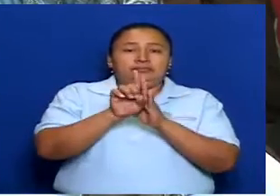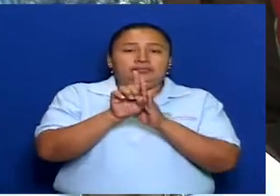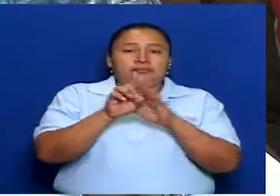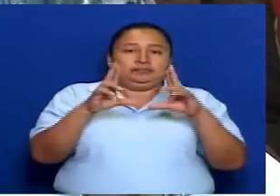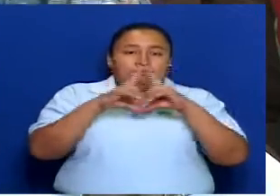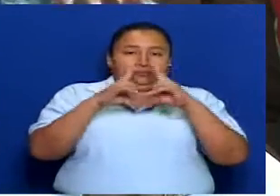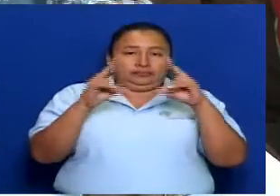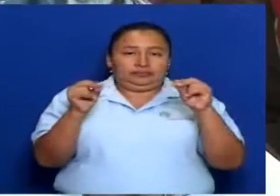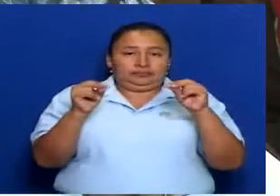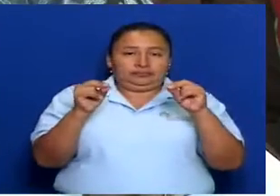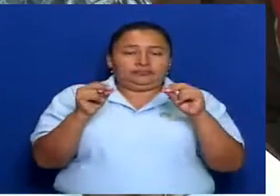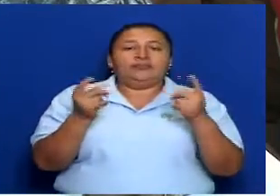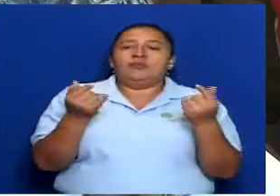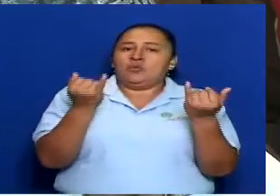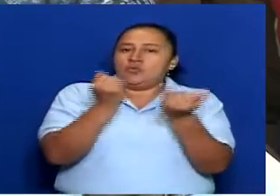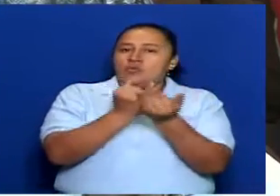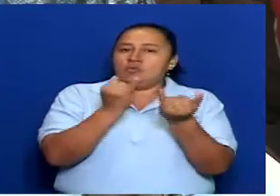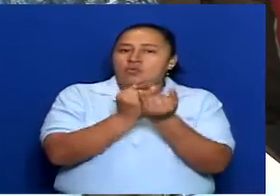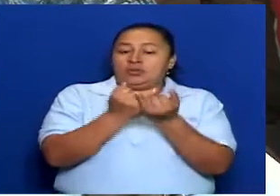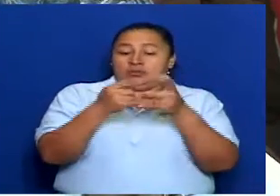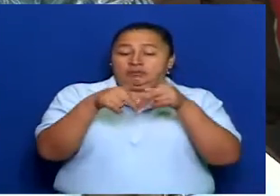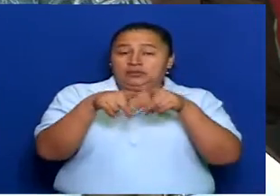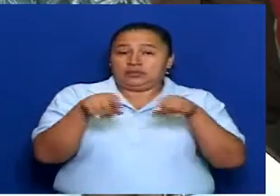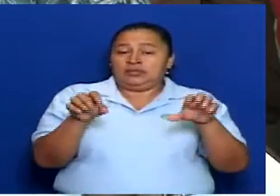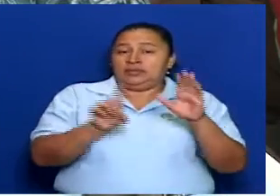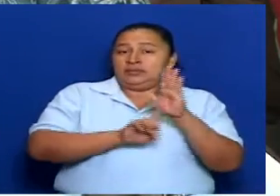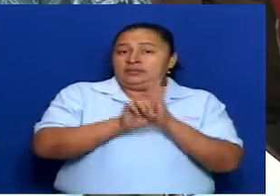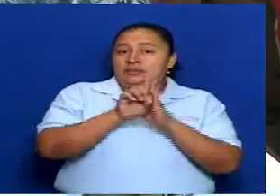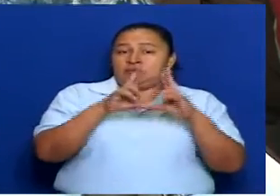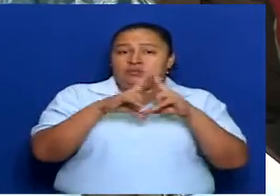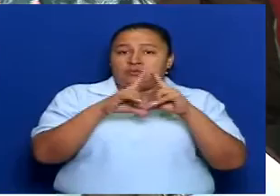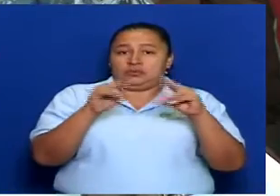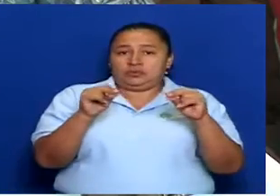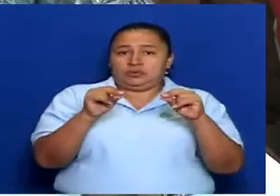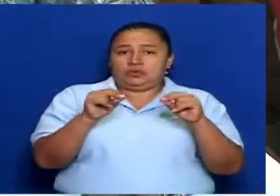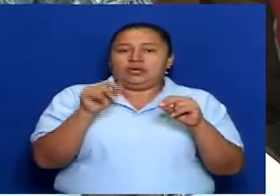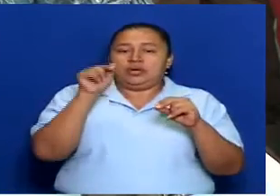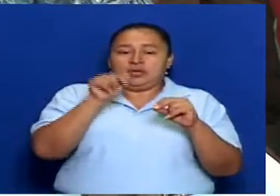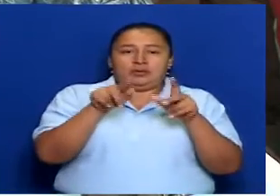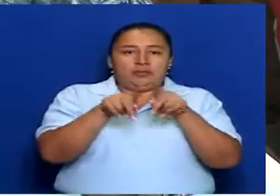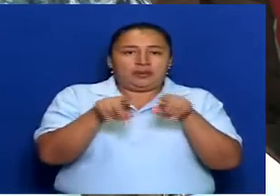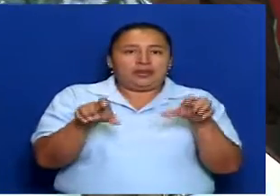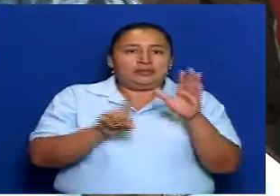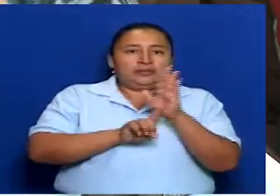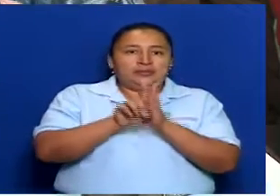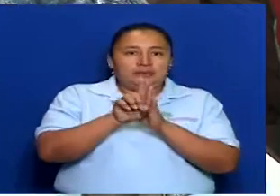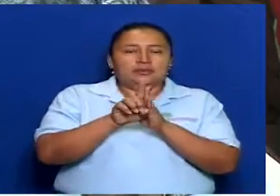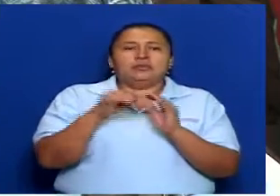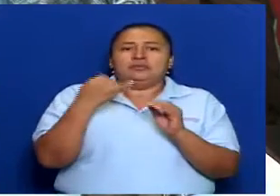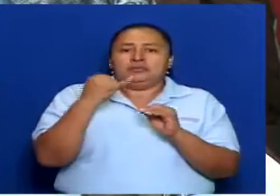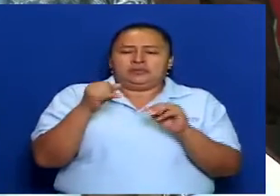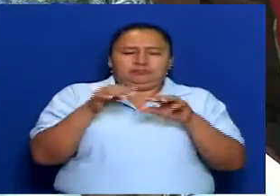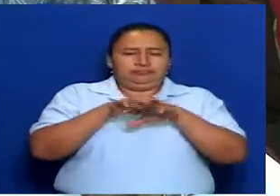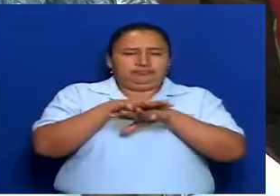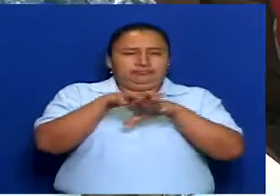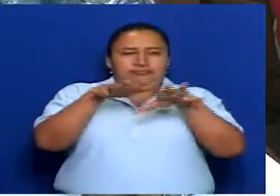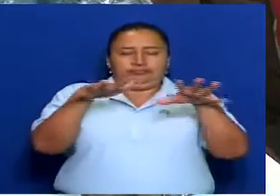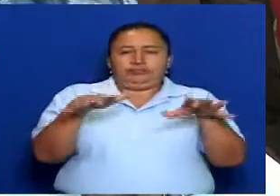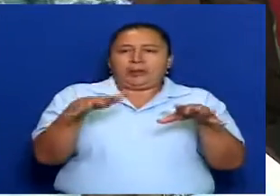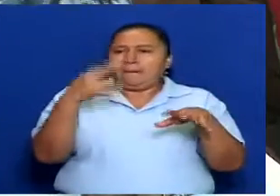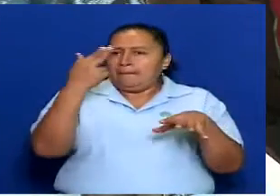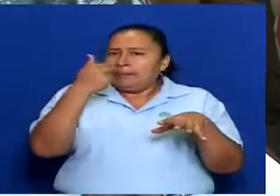Nación. Igualmente, el Plan de Desarrollo de la Nación es un plan de desarrollo que ha sido ampliamente